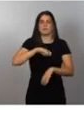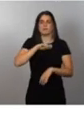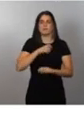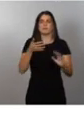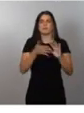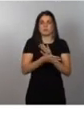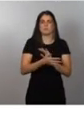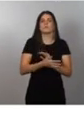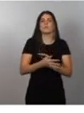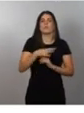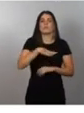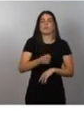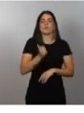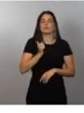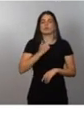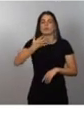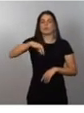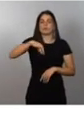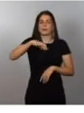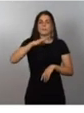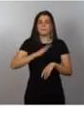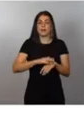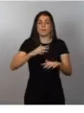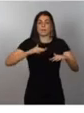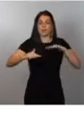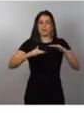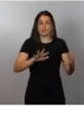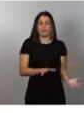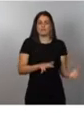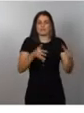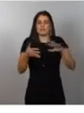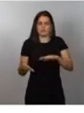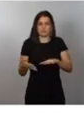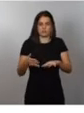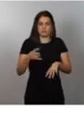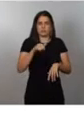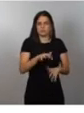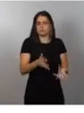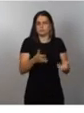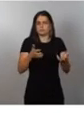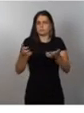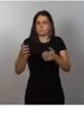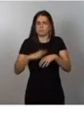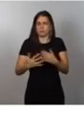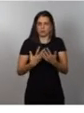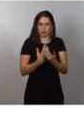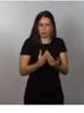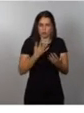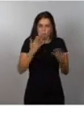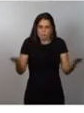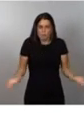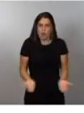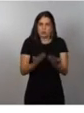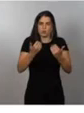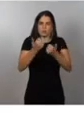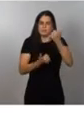única para transformar la movilidad y que sea ganadora para todos, para impulsar la competitividad de la